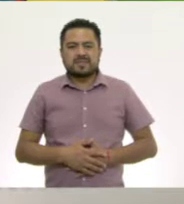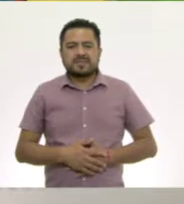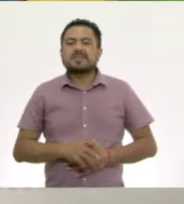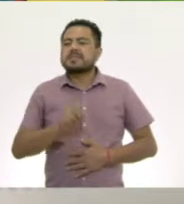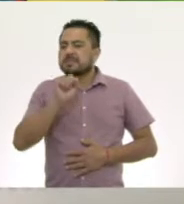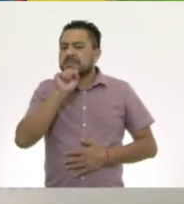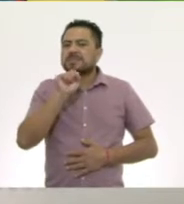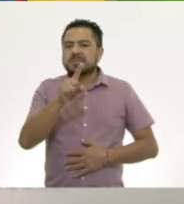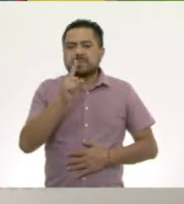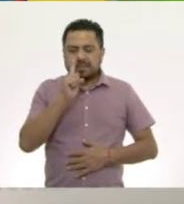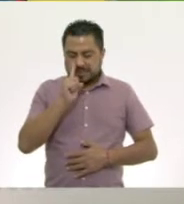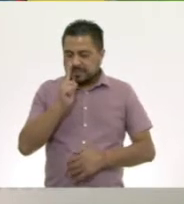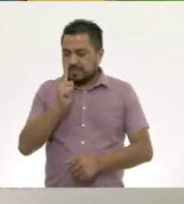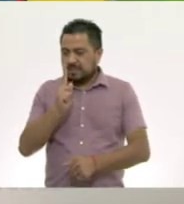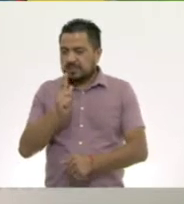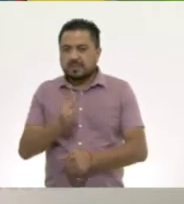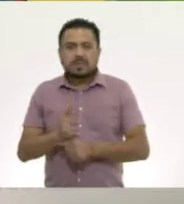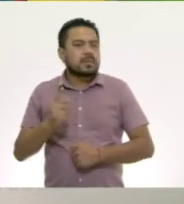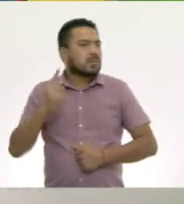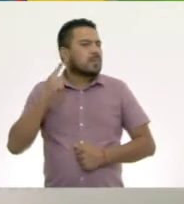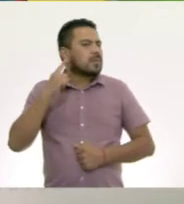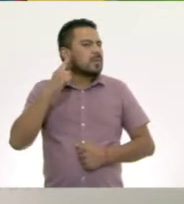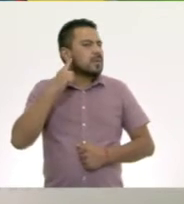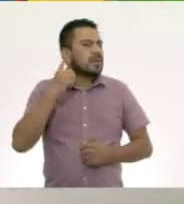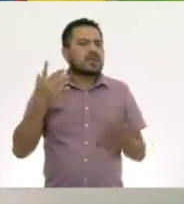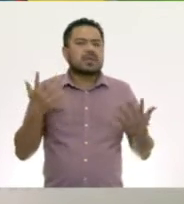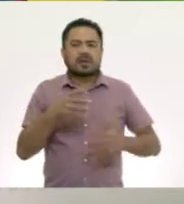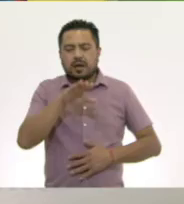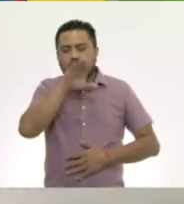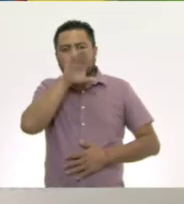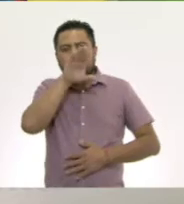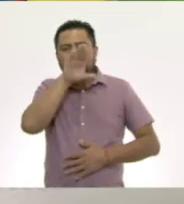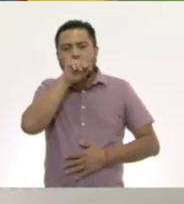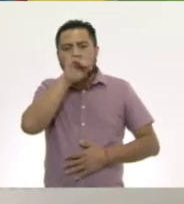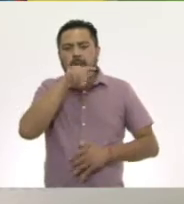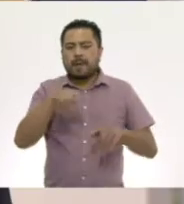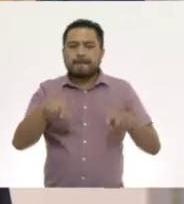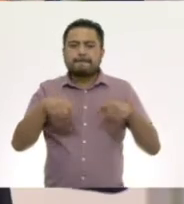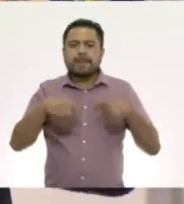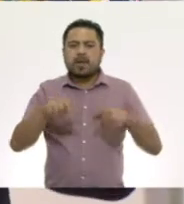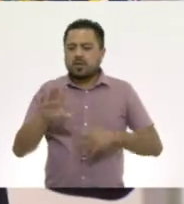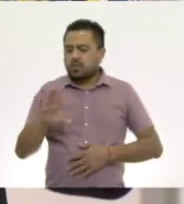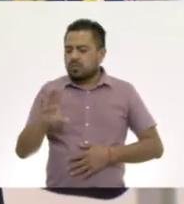También identifiqué el sonido que hace un patito de plástico.